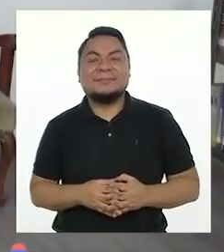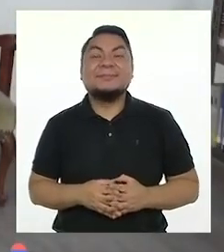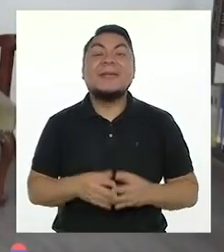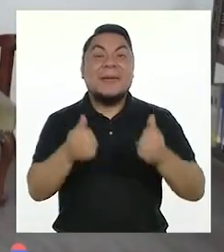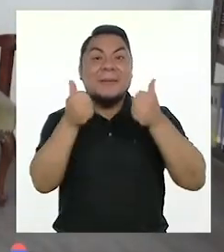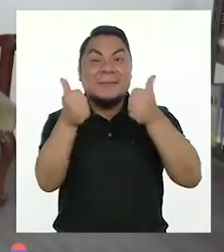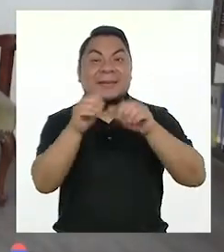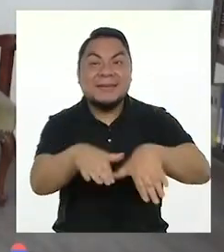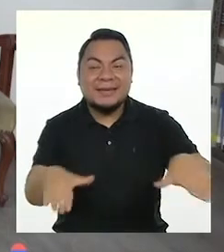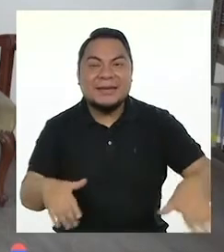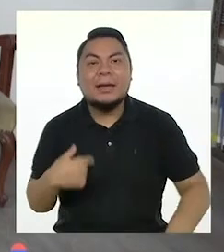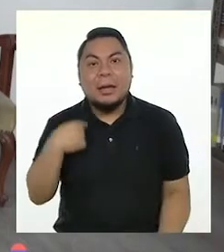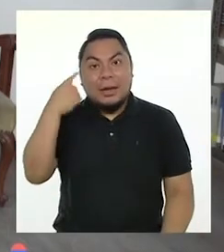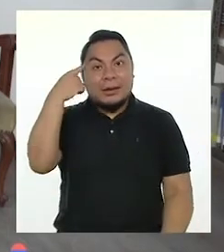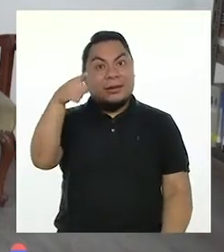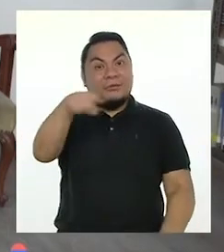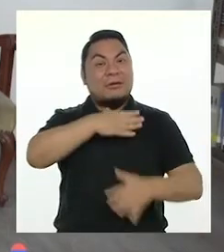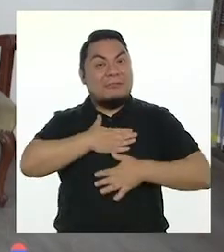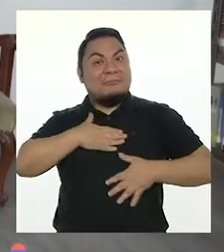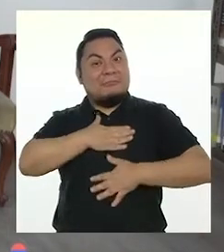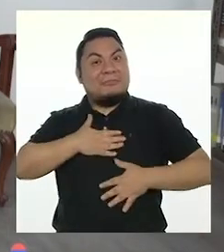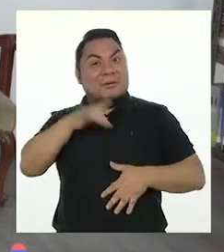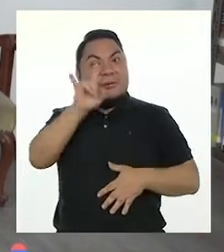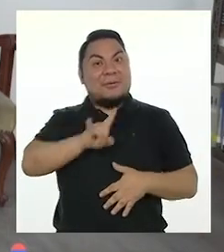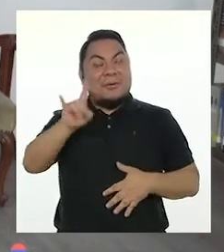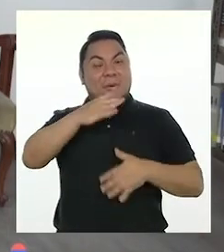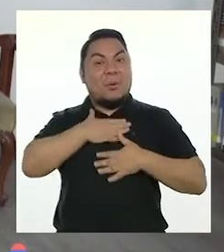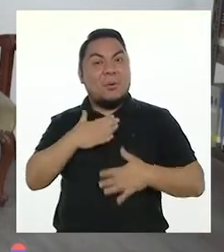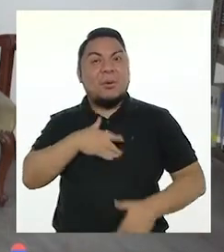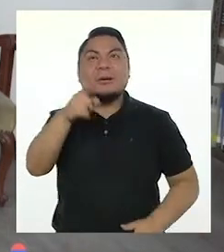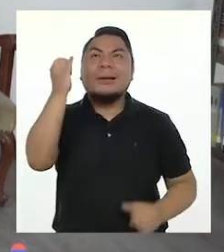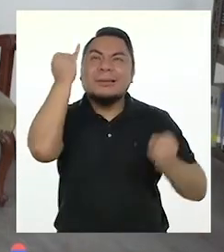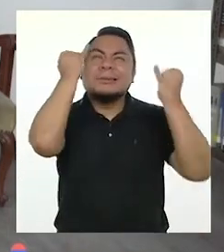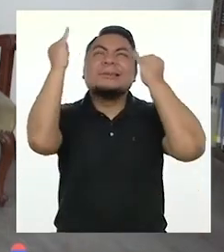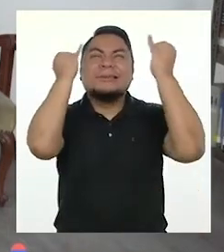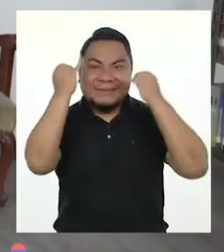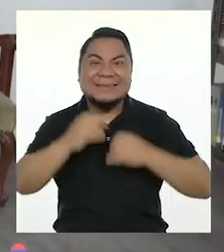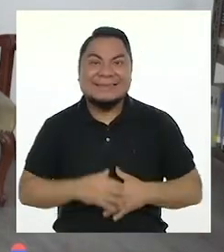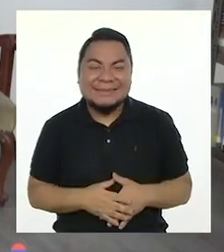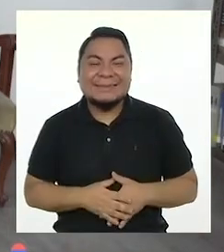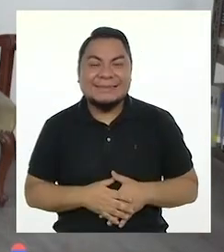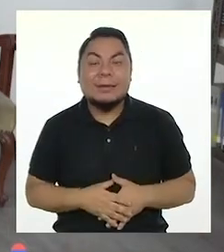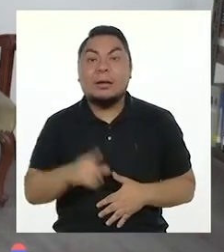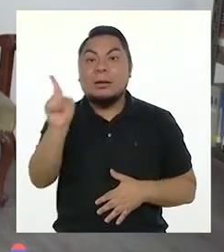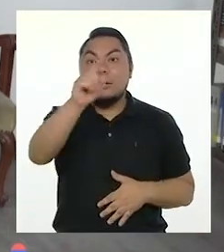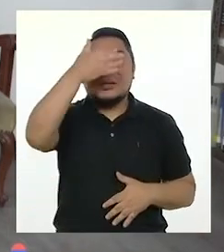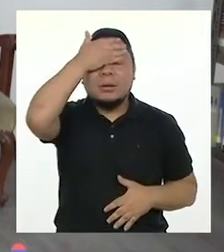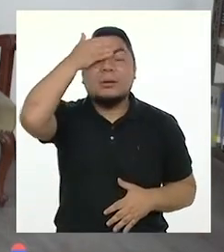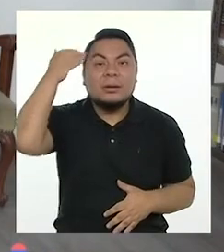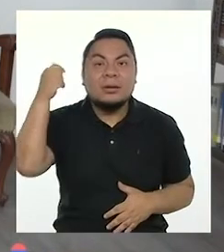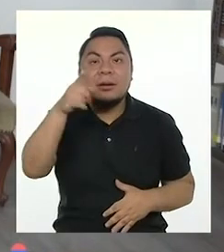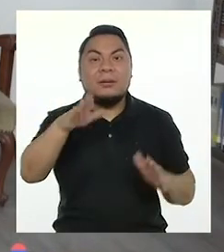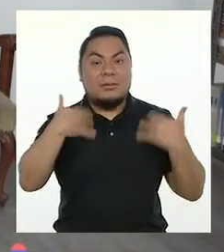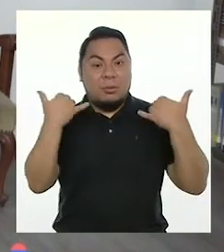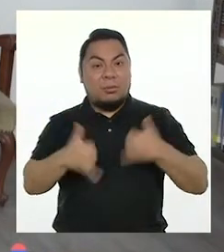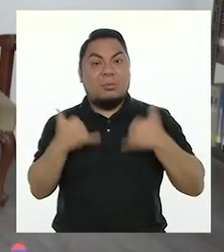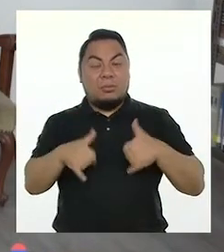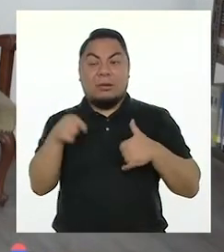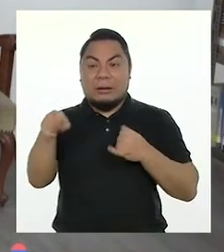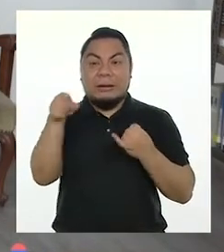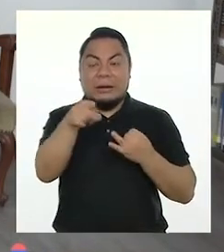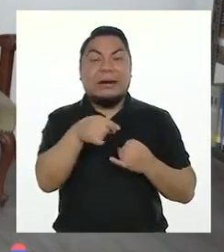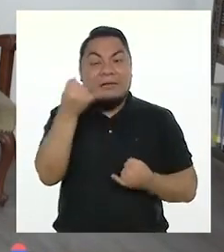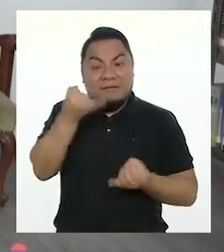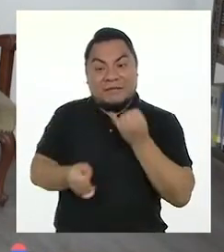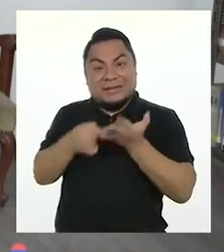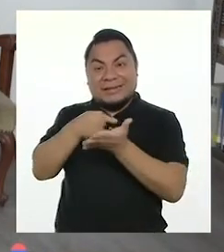Muy bien, niños. Espero que se hayan divertido utilizando su cuerpo y la imaginación. No se olviden. Pueden jugar con estos juegos el